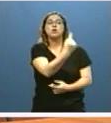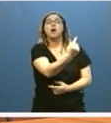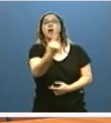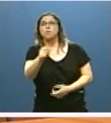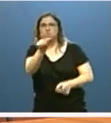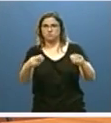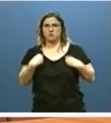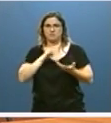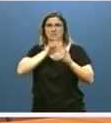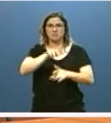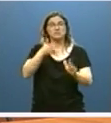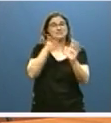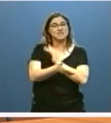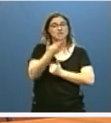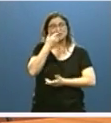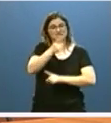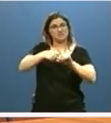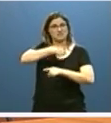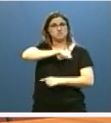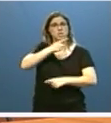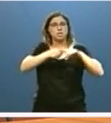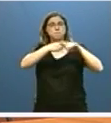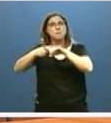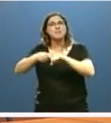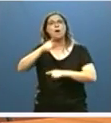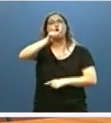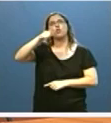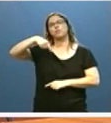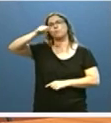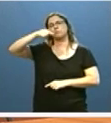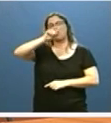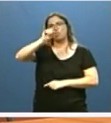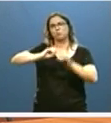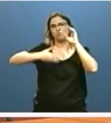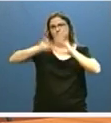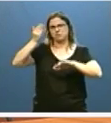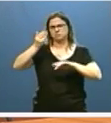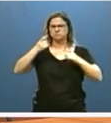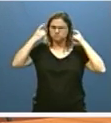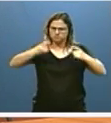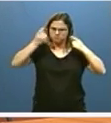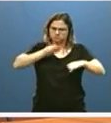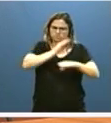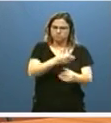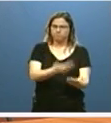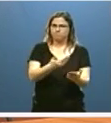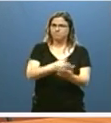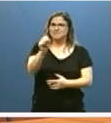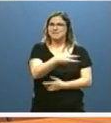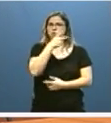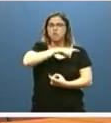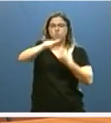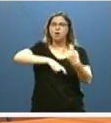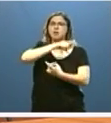un 11,4% más que la media nacional. Un esfuerzo que sin duda se refleja en los resultados del reciente informe anual